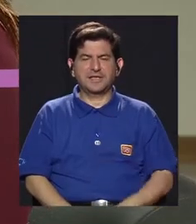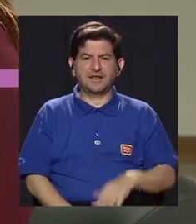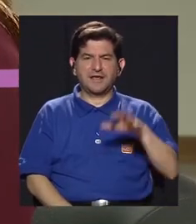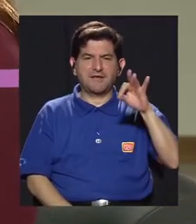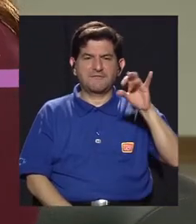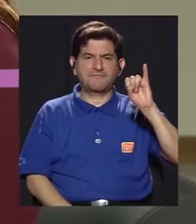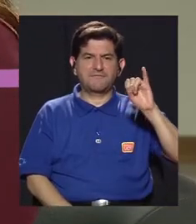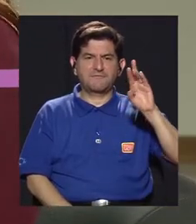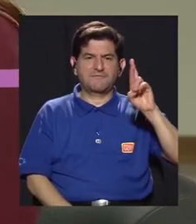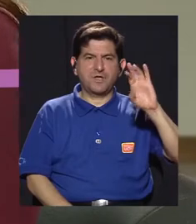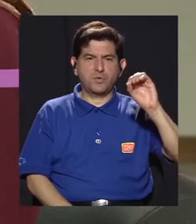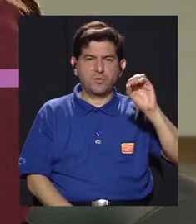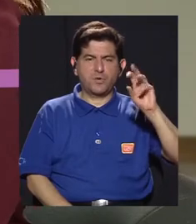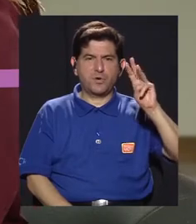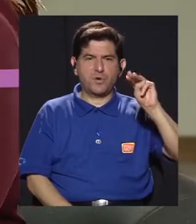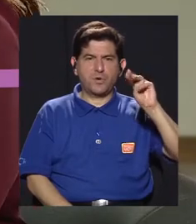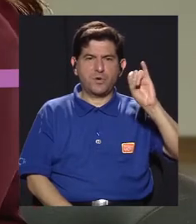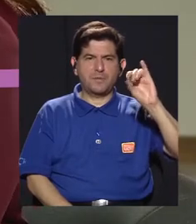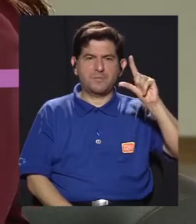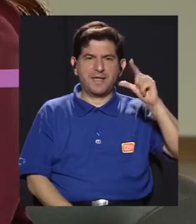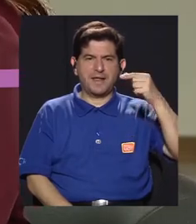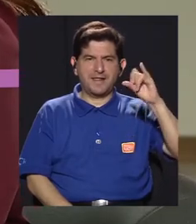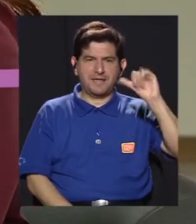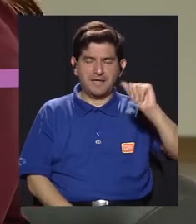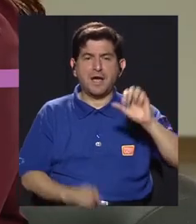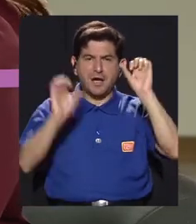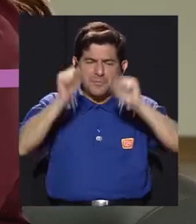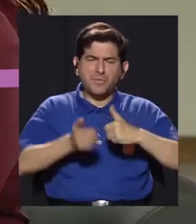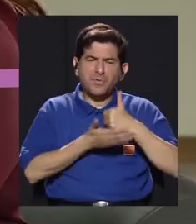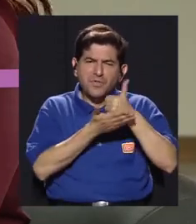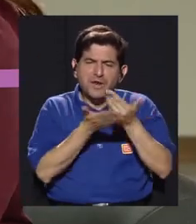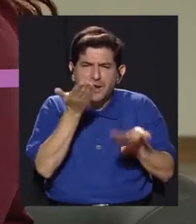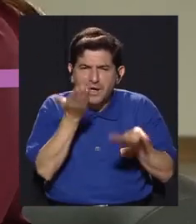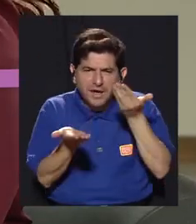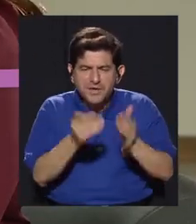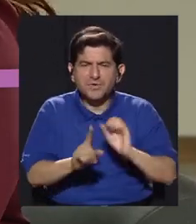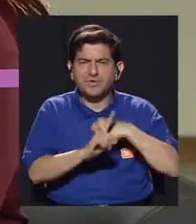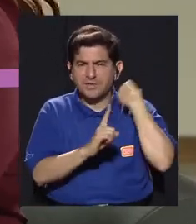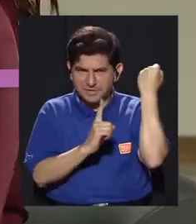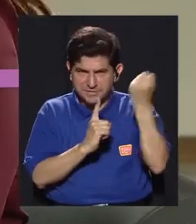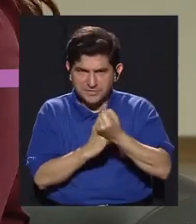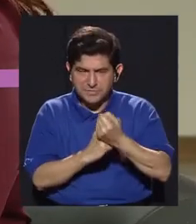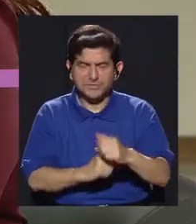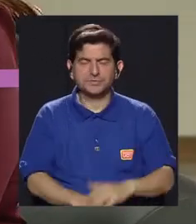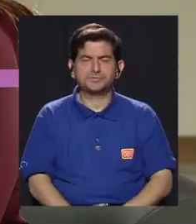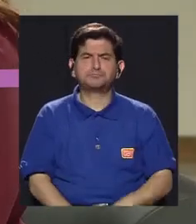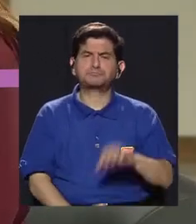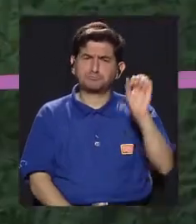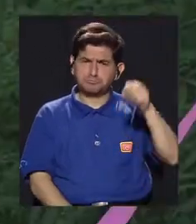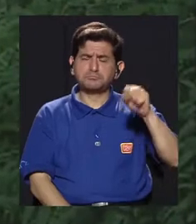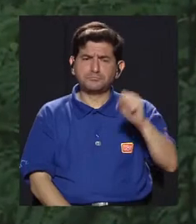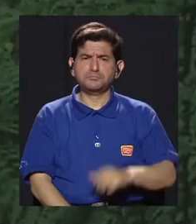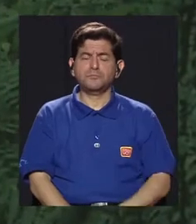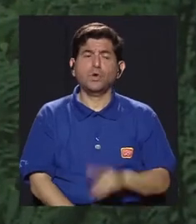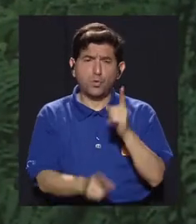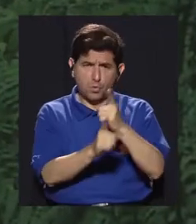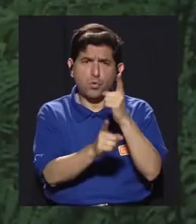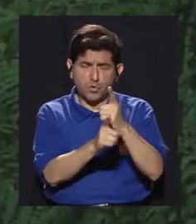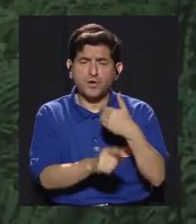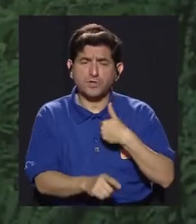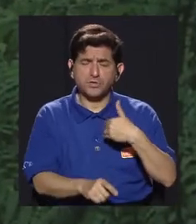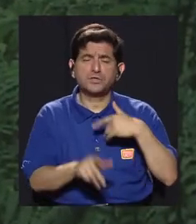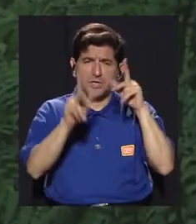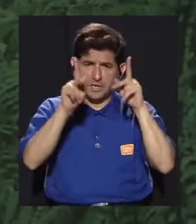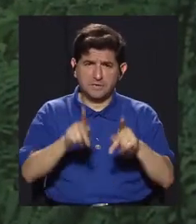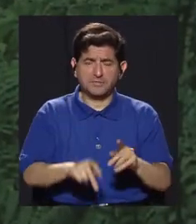fibromialgia, por ejemplo, puede ser una alternativa, ¿verdad? También para paliar un poco esa condición. Sí, en